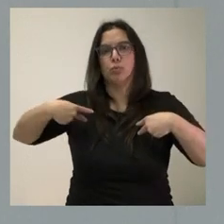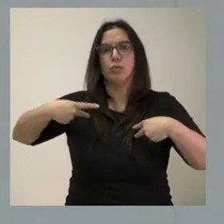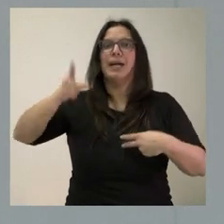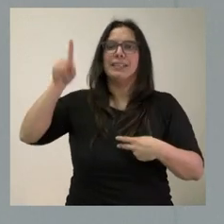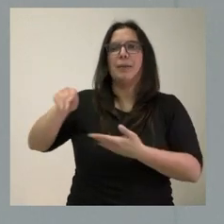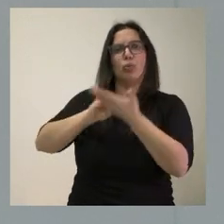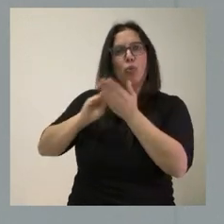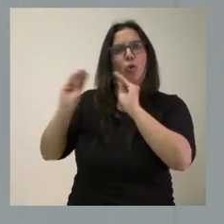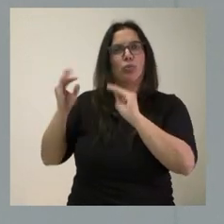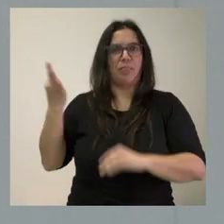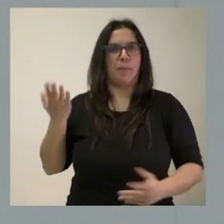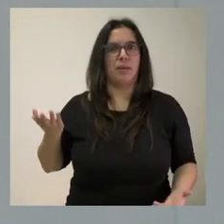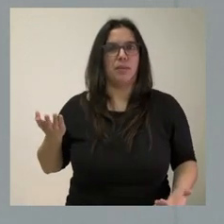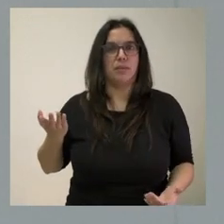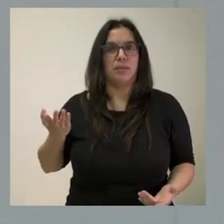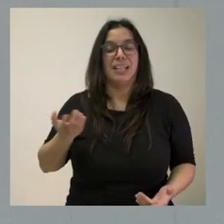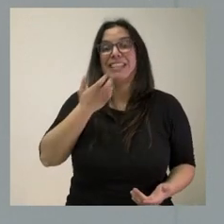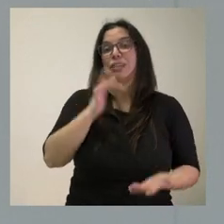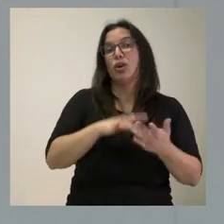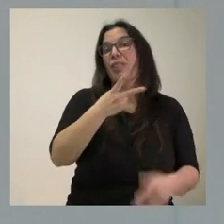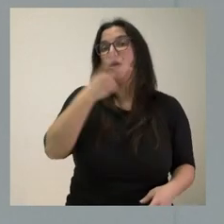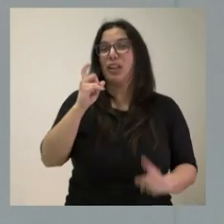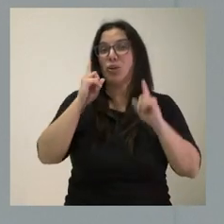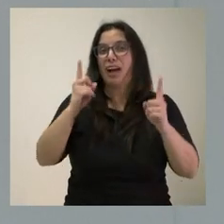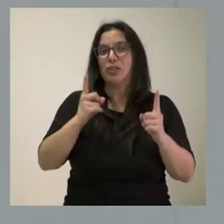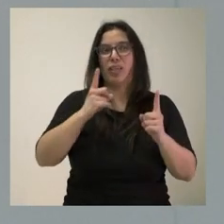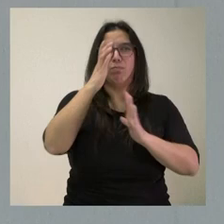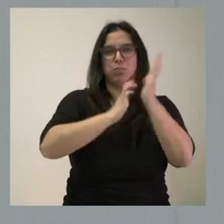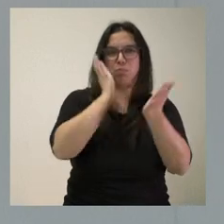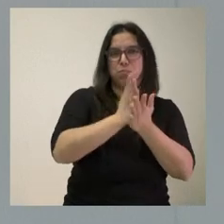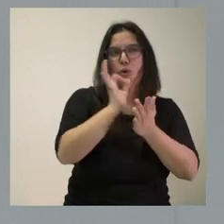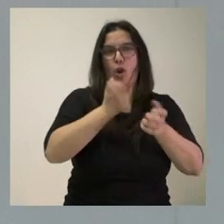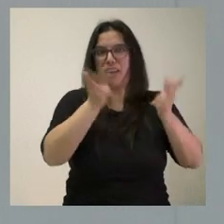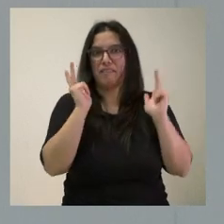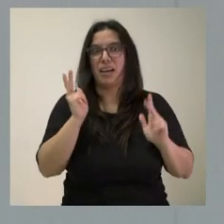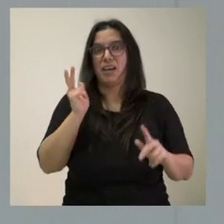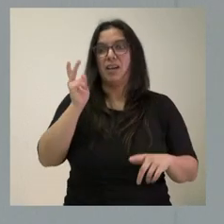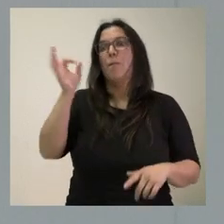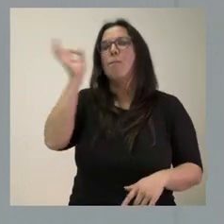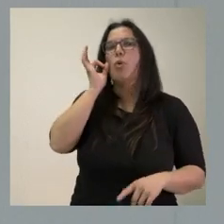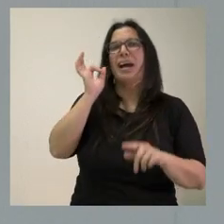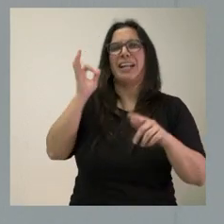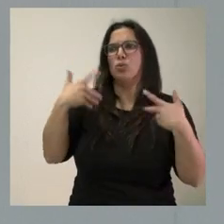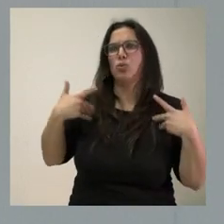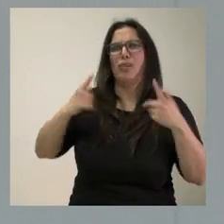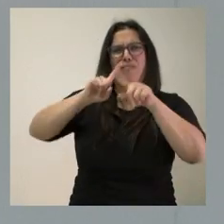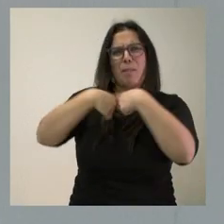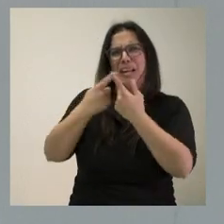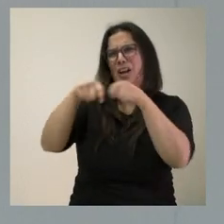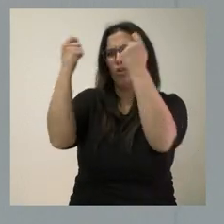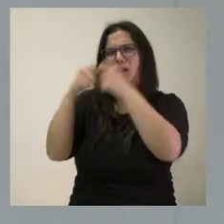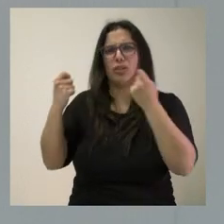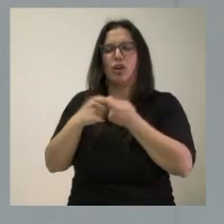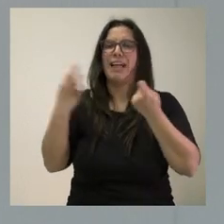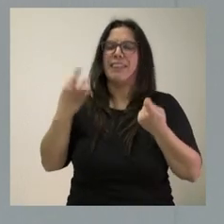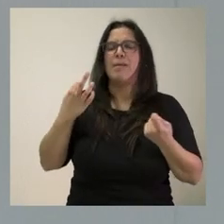resuelvan. Y cuando hay 200 casos de estos, cuando hay mujeres que sufren familias destrozadas, creo que hay que tener la sensibilidad